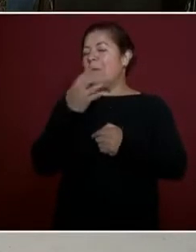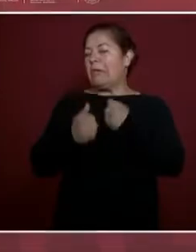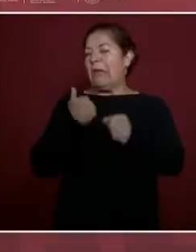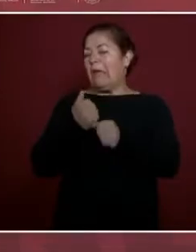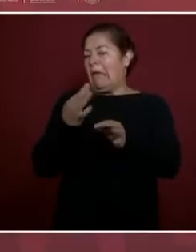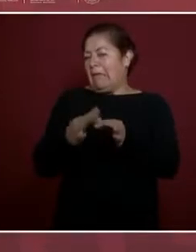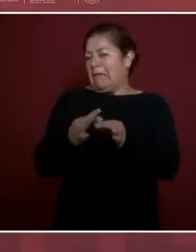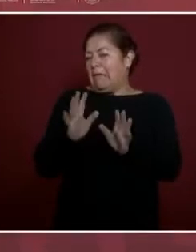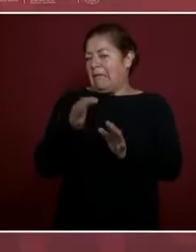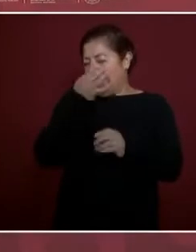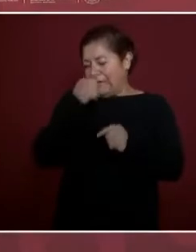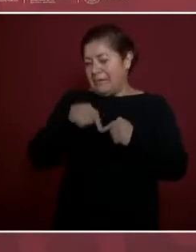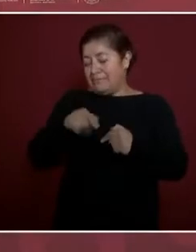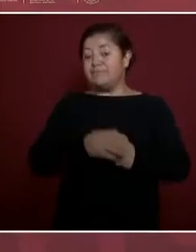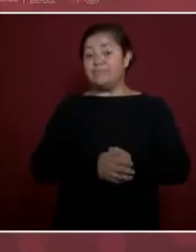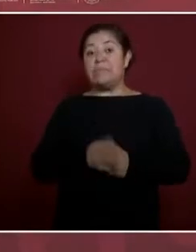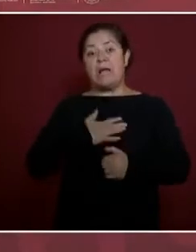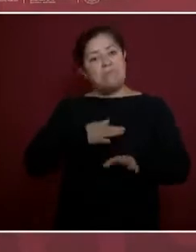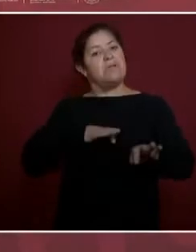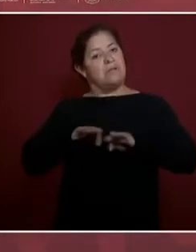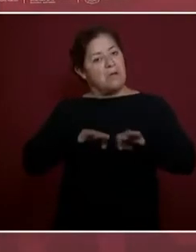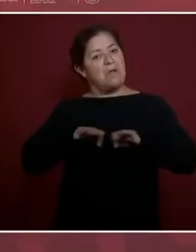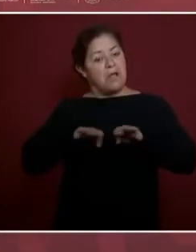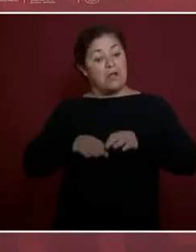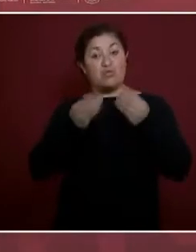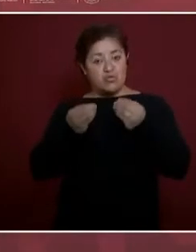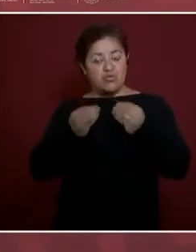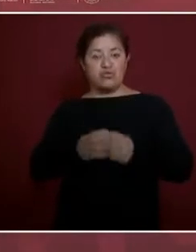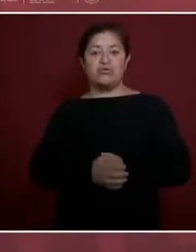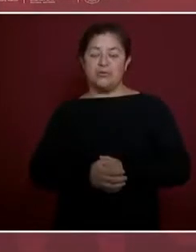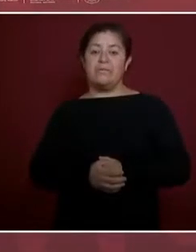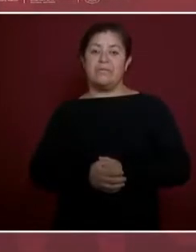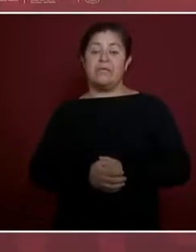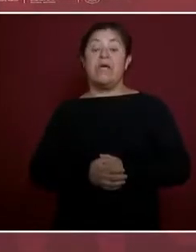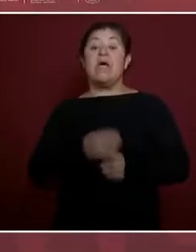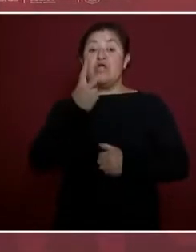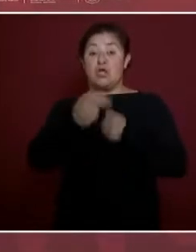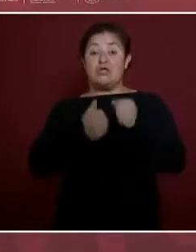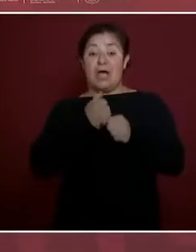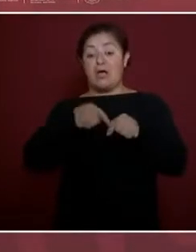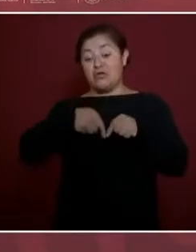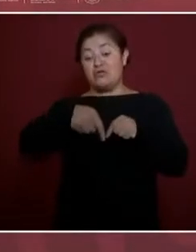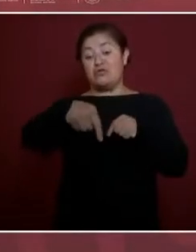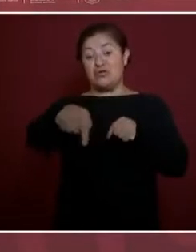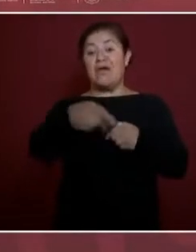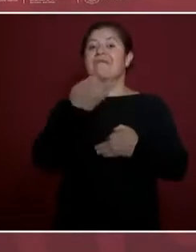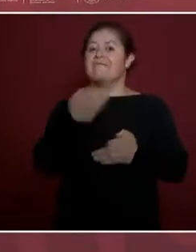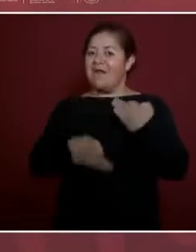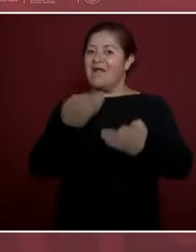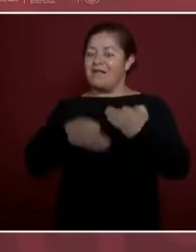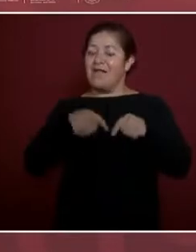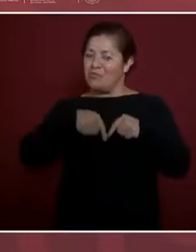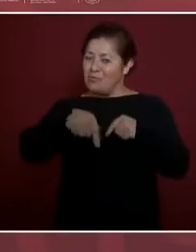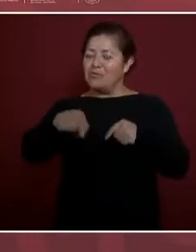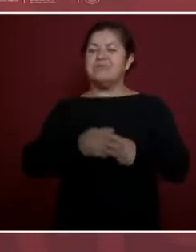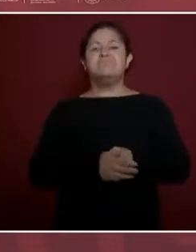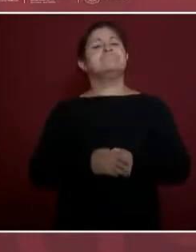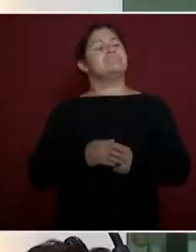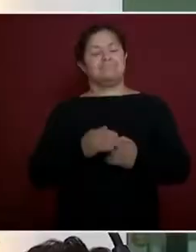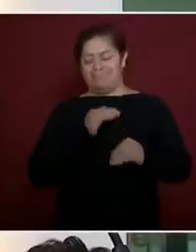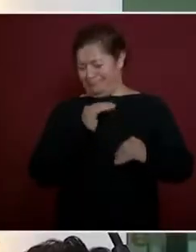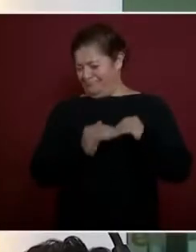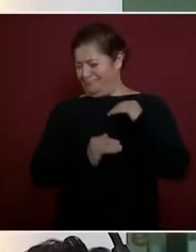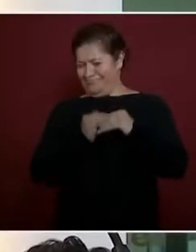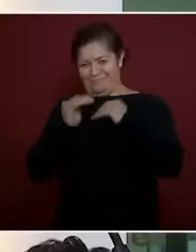Hemos hecho bastante en los dos que nos faltan todavía. Vamos a seguir avanzando,